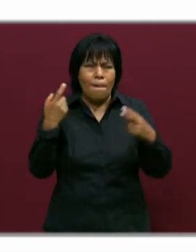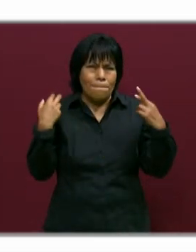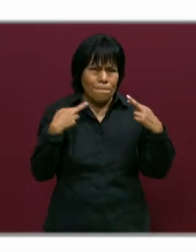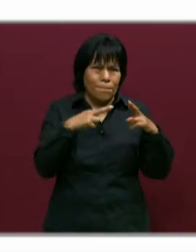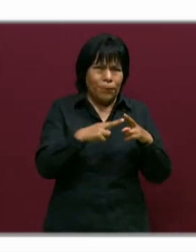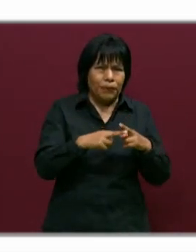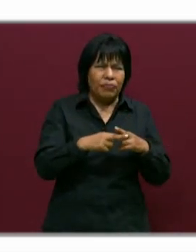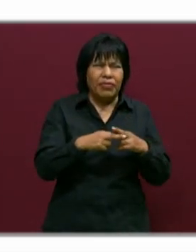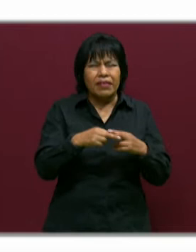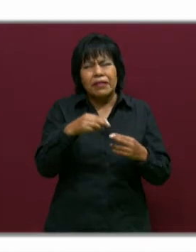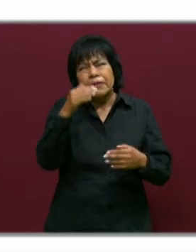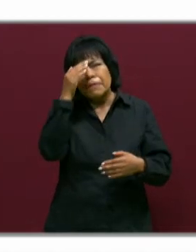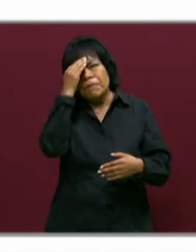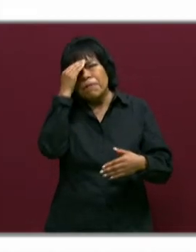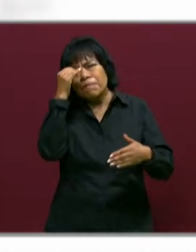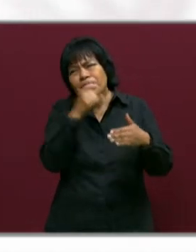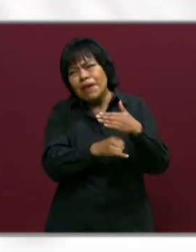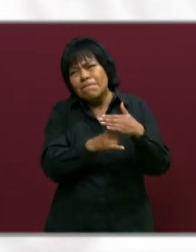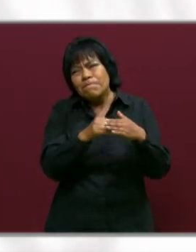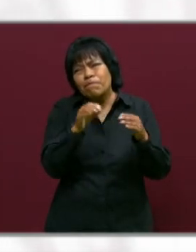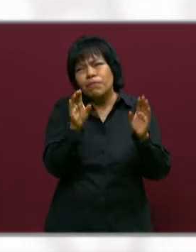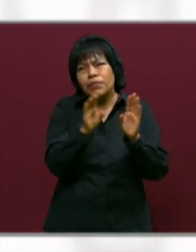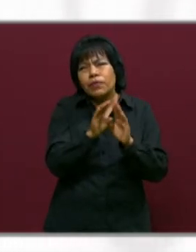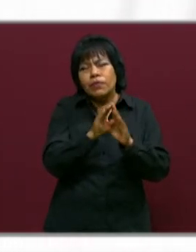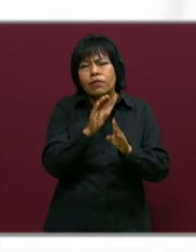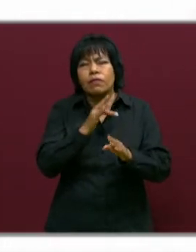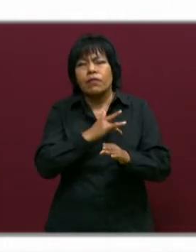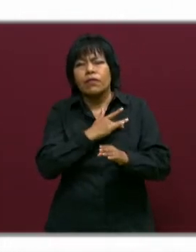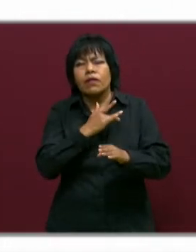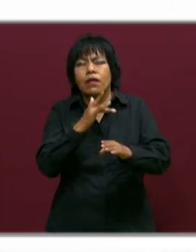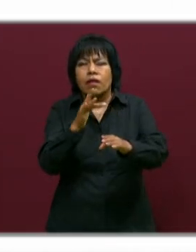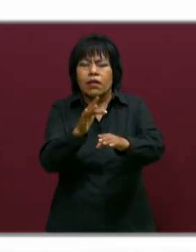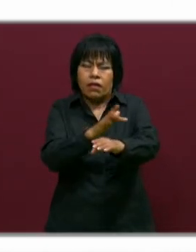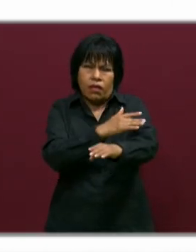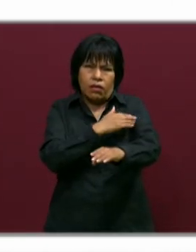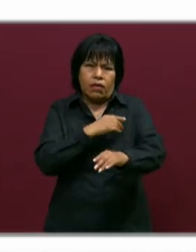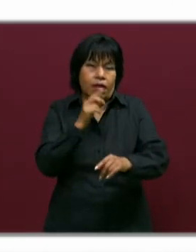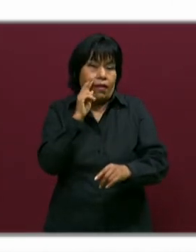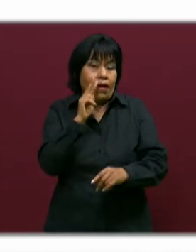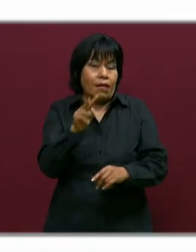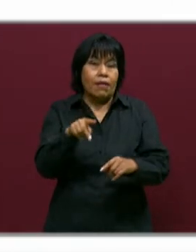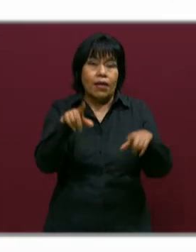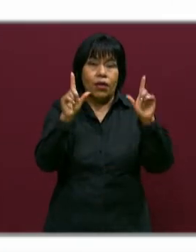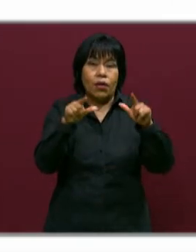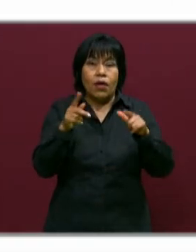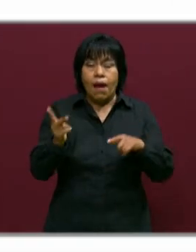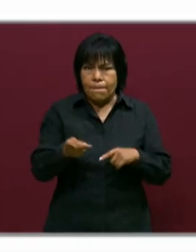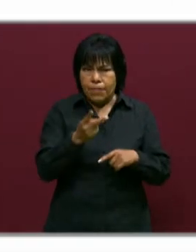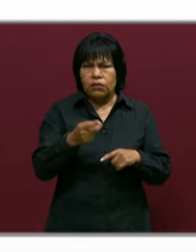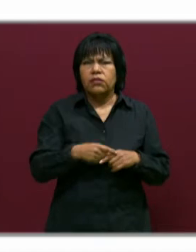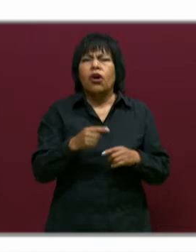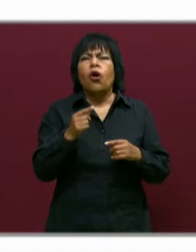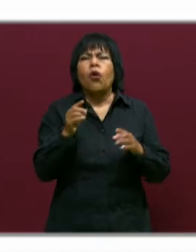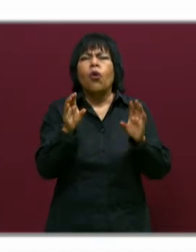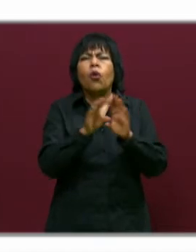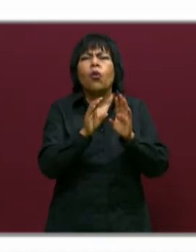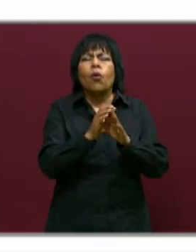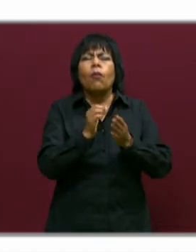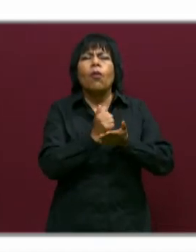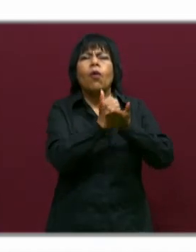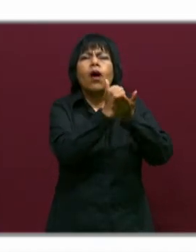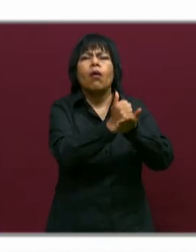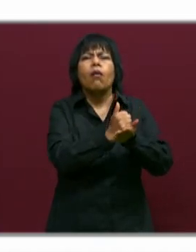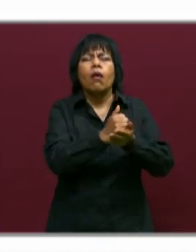maestros hicieron reflexiones con respecto a estas preguntas que estamos viendo en la pantalla, que es cómo le ayudaron las acciones